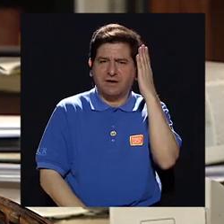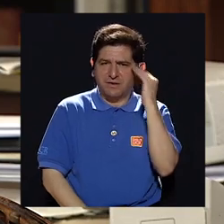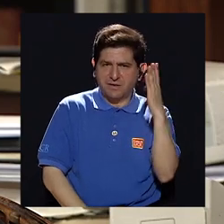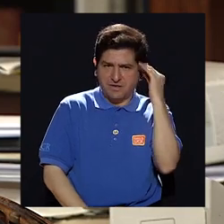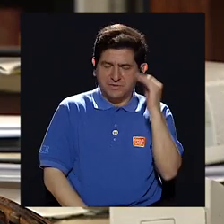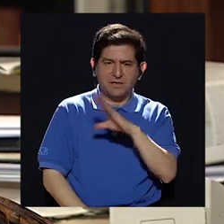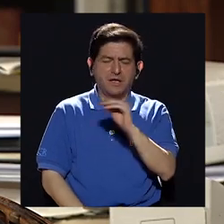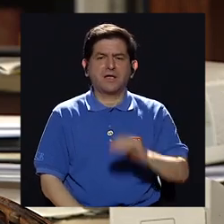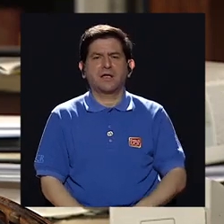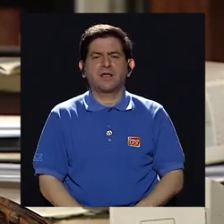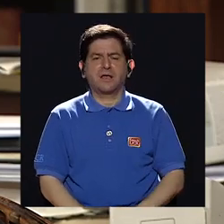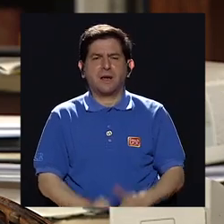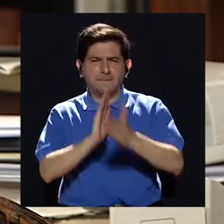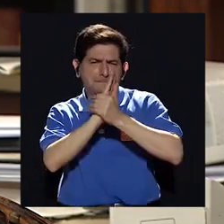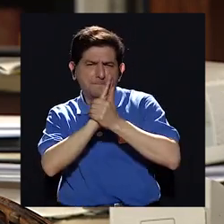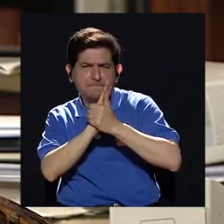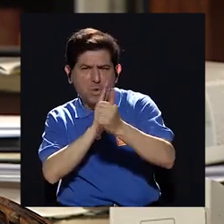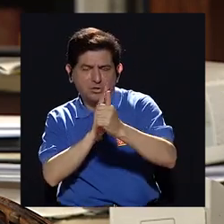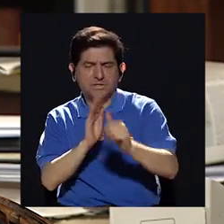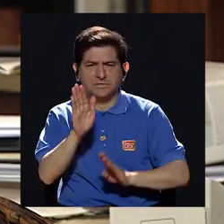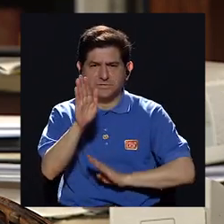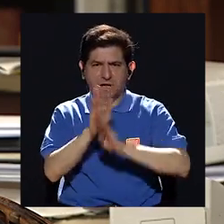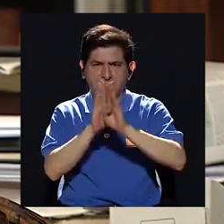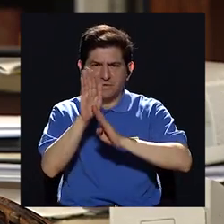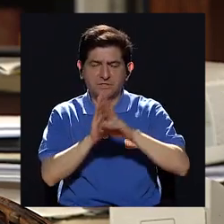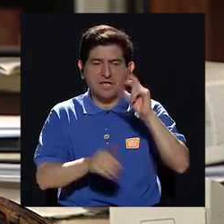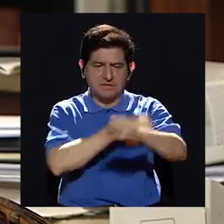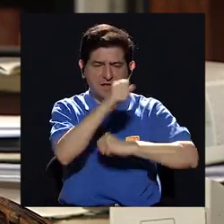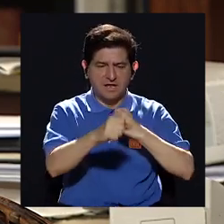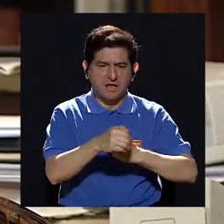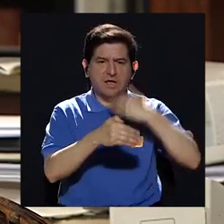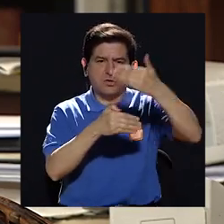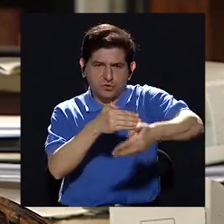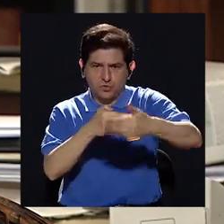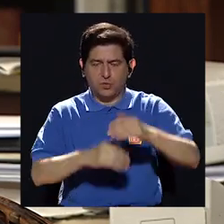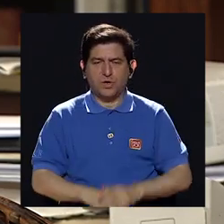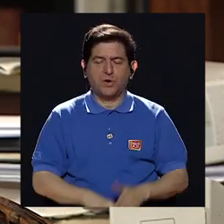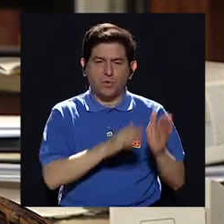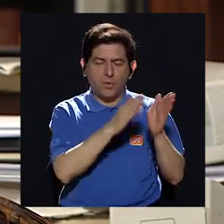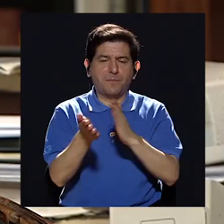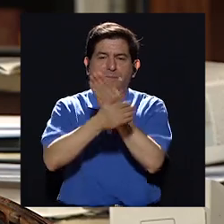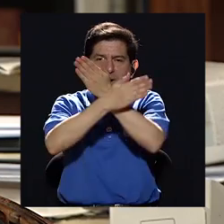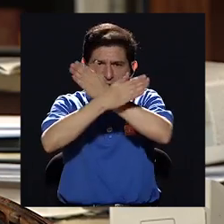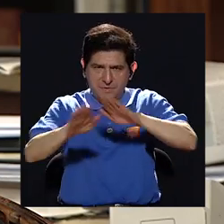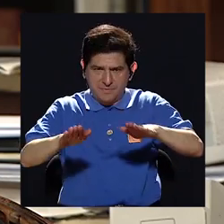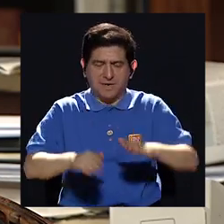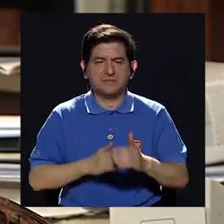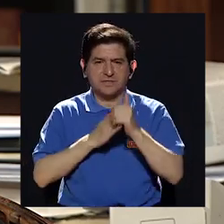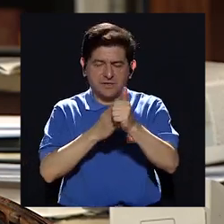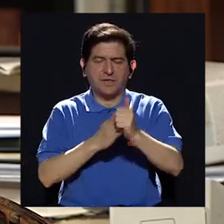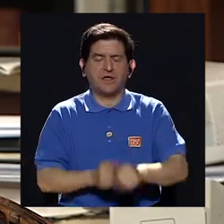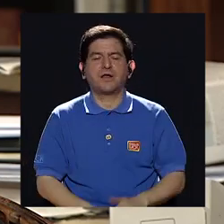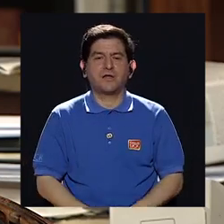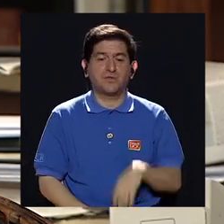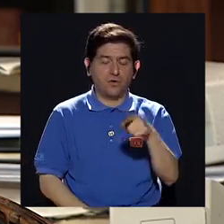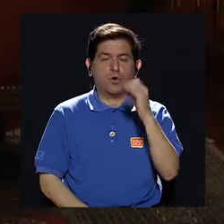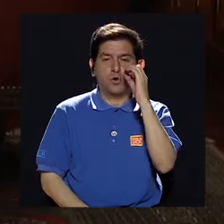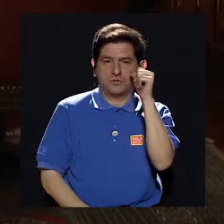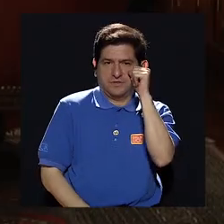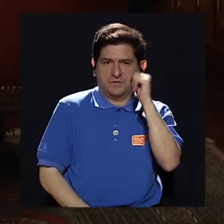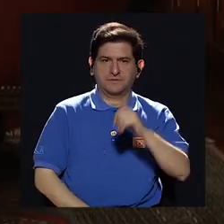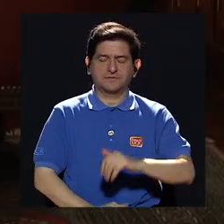experiencia y la potencia que de alguna manera ha desarrollado 30 años después, el Plan de Paz liderado por Don Oscar Arias.